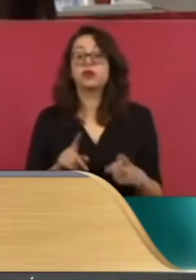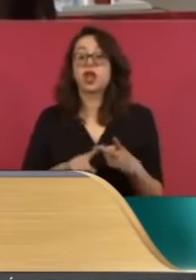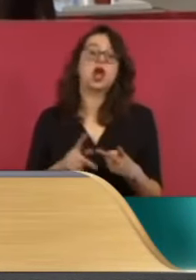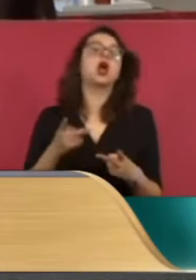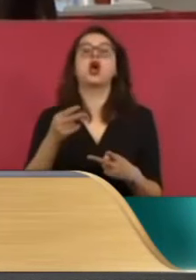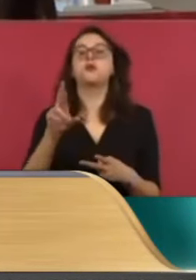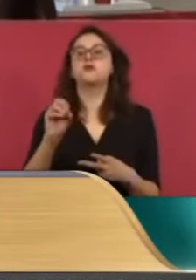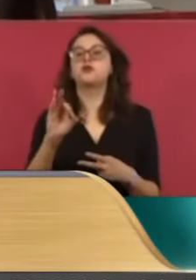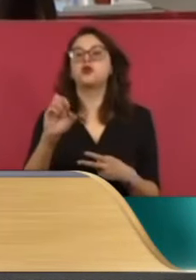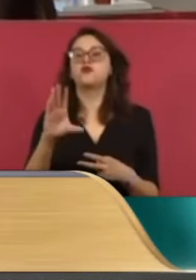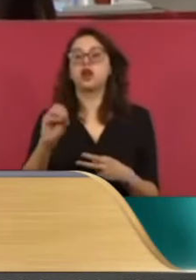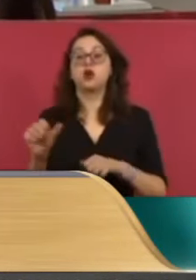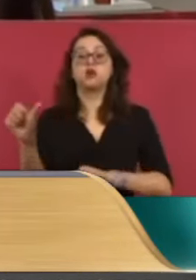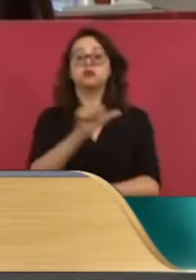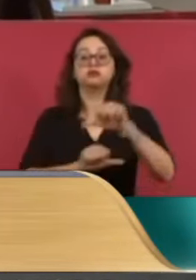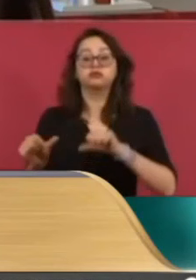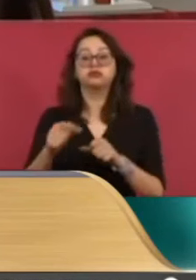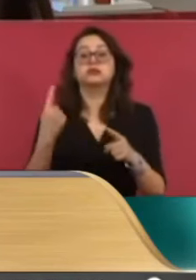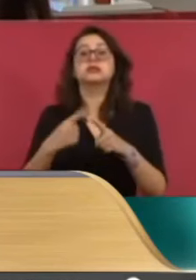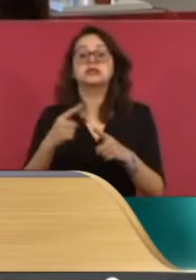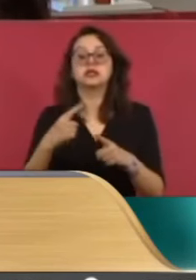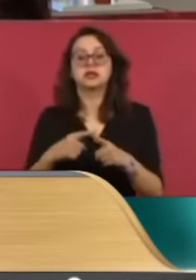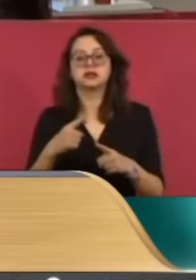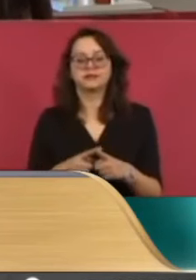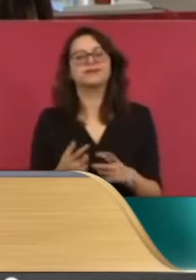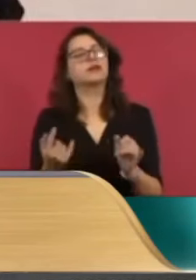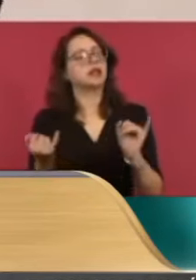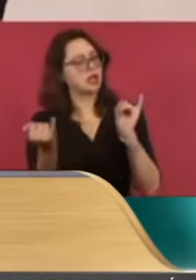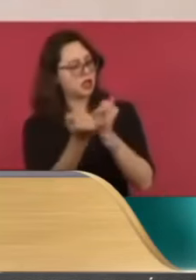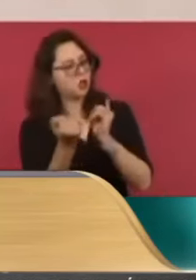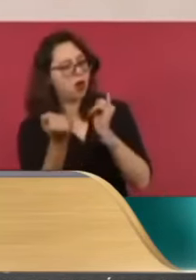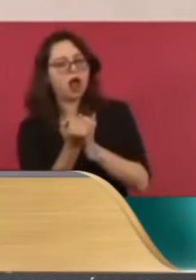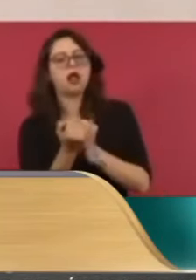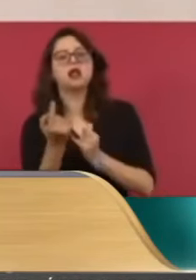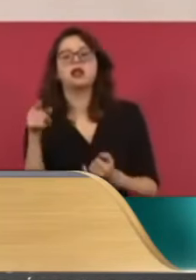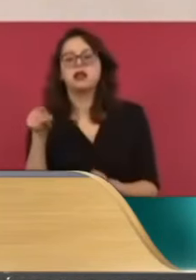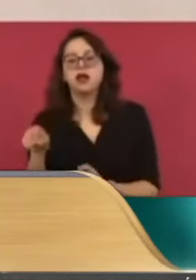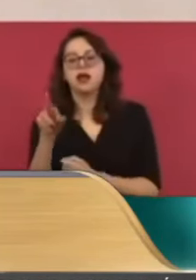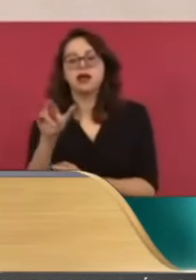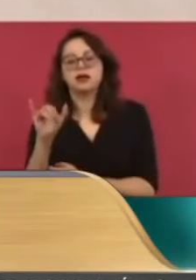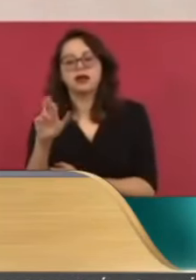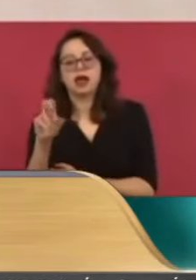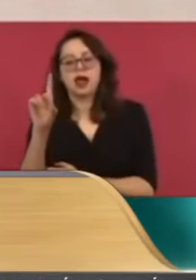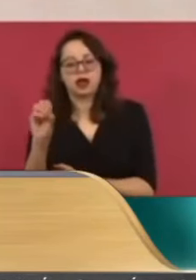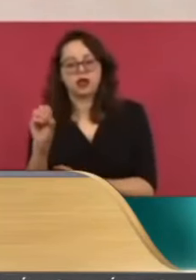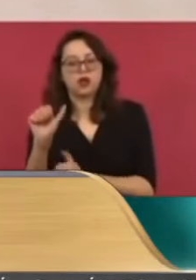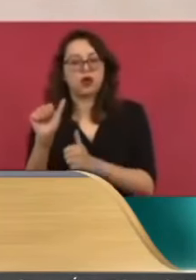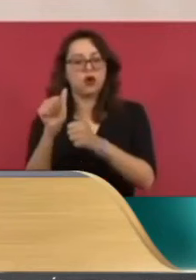tiene, presidente? Sí, es el que estaba también ahí mismo.